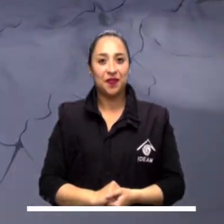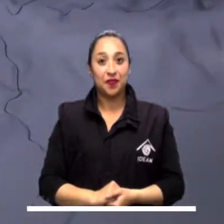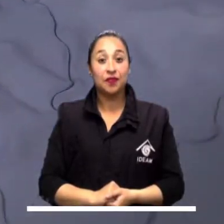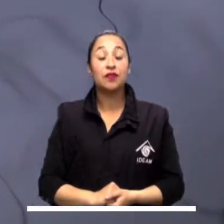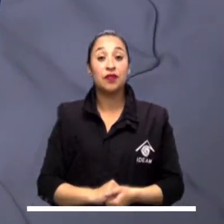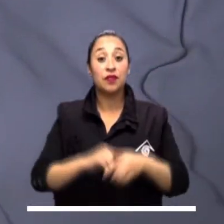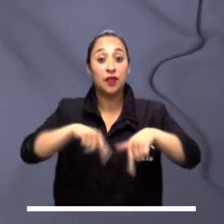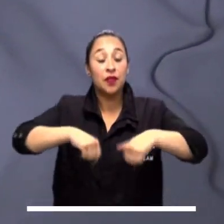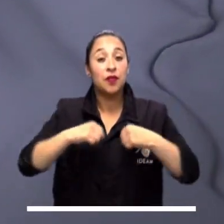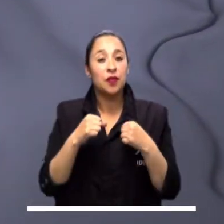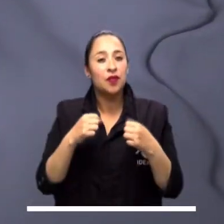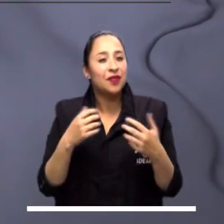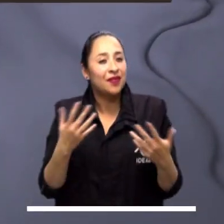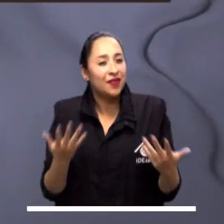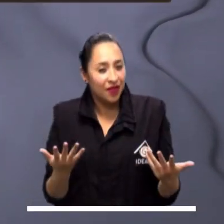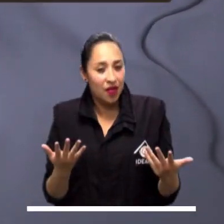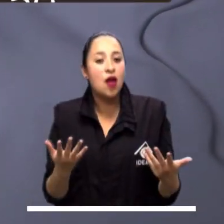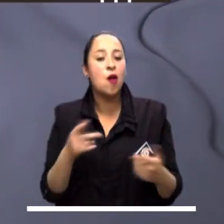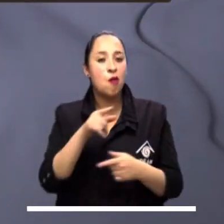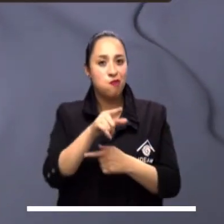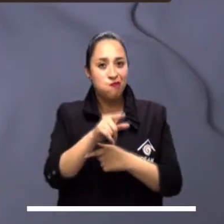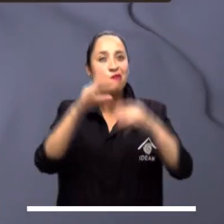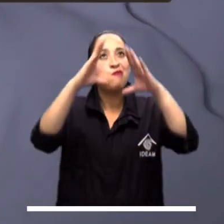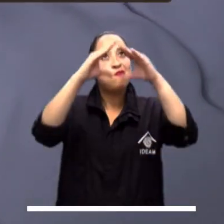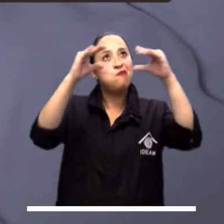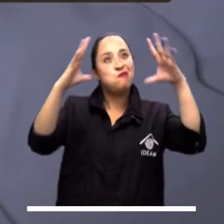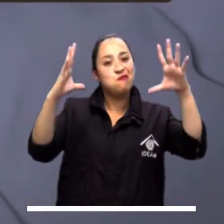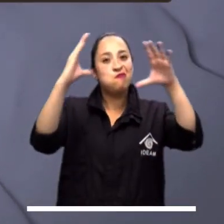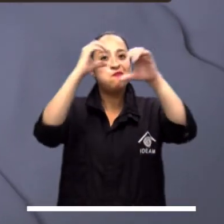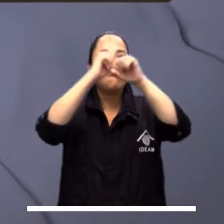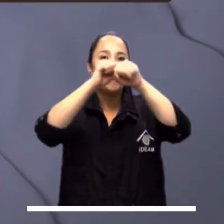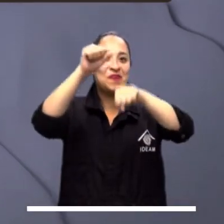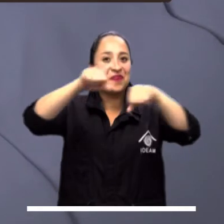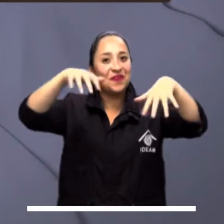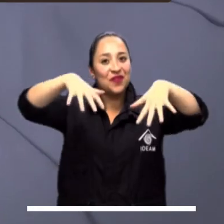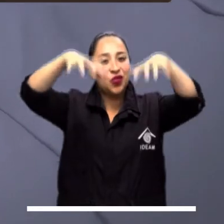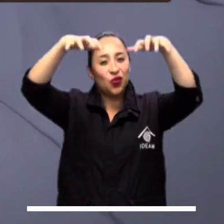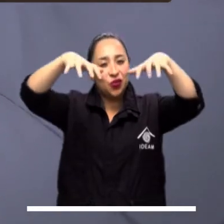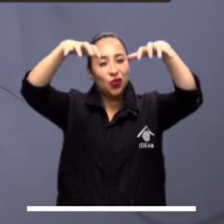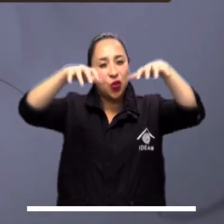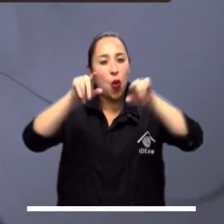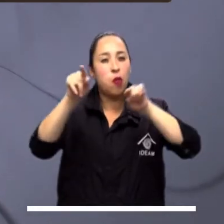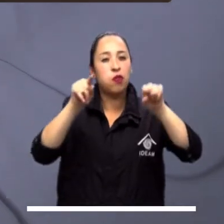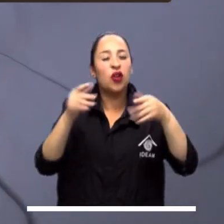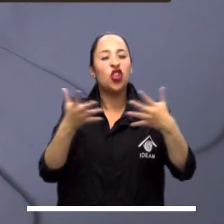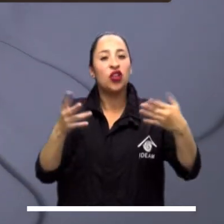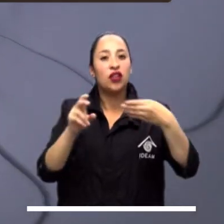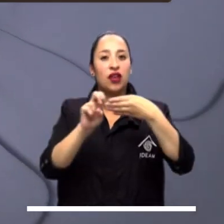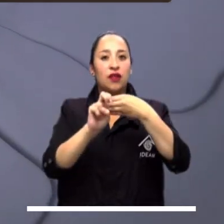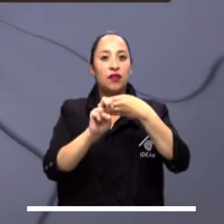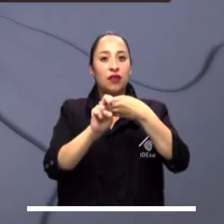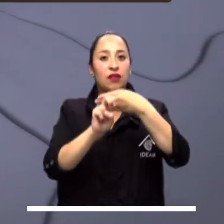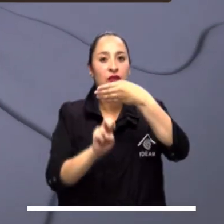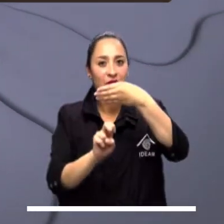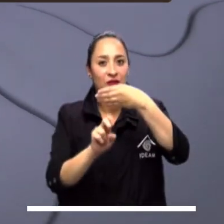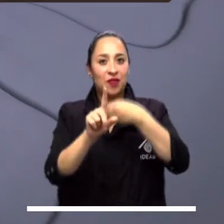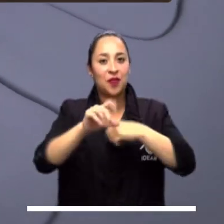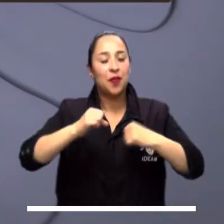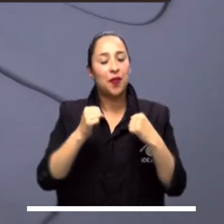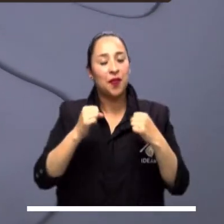La capital colombiana mantendrá condiciones nubladas y puede presentar lluvias esporádicas sobre el norte de la ciudad.